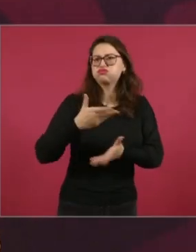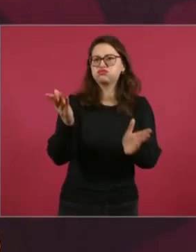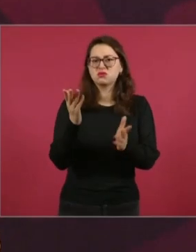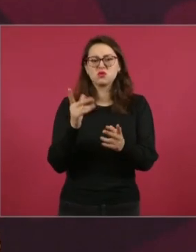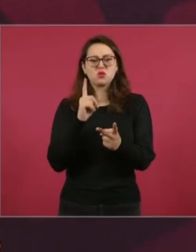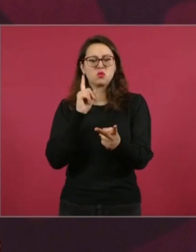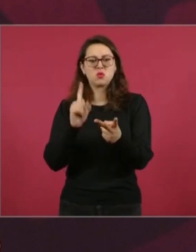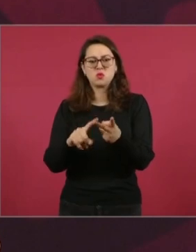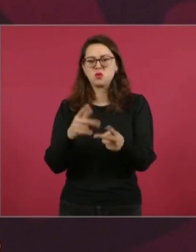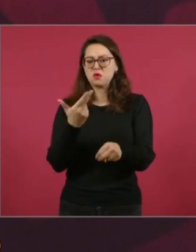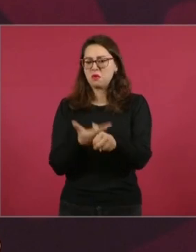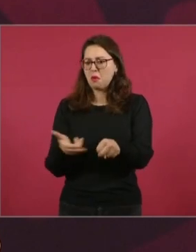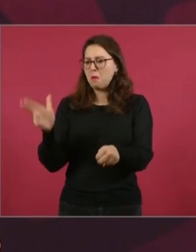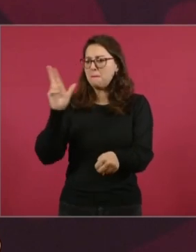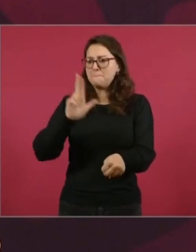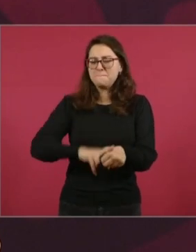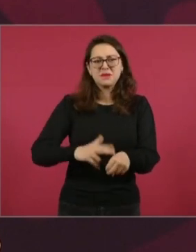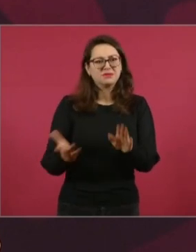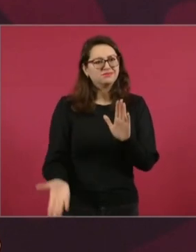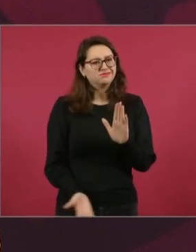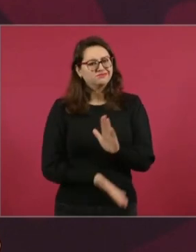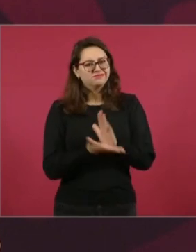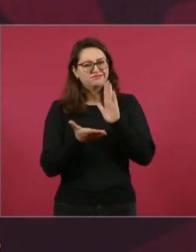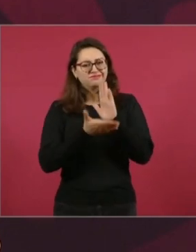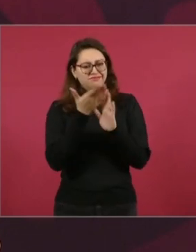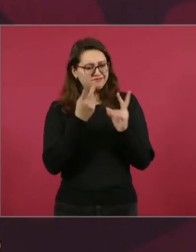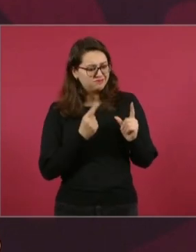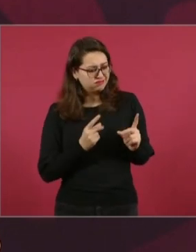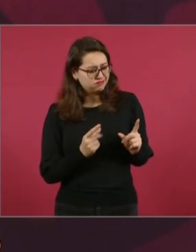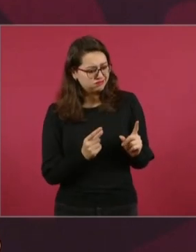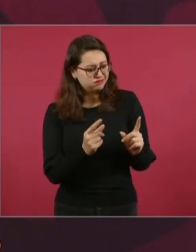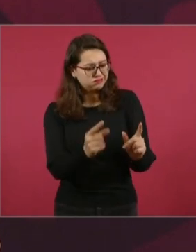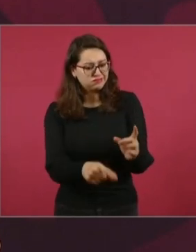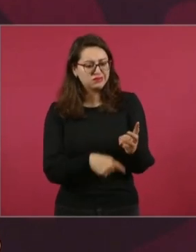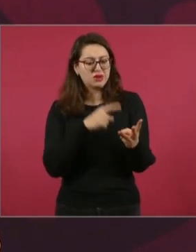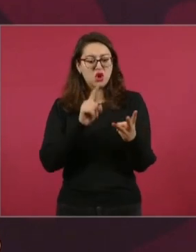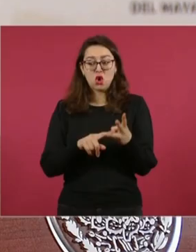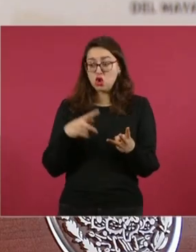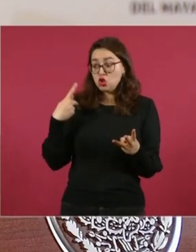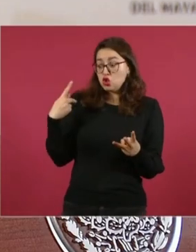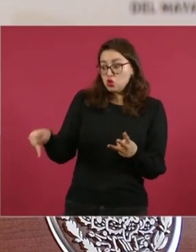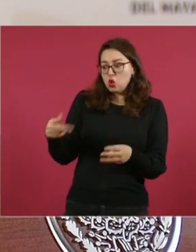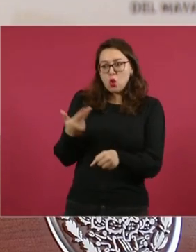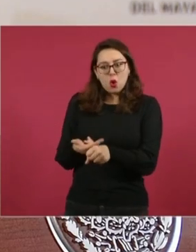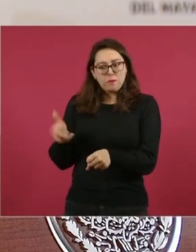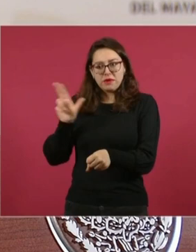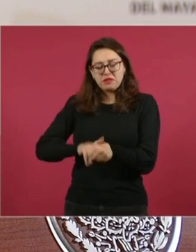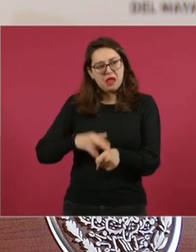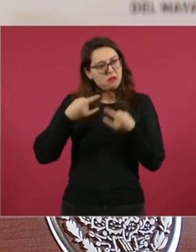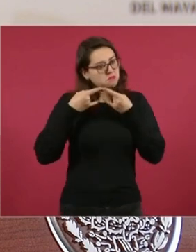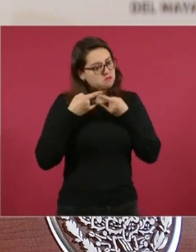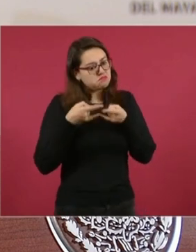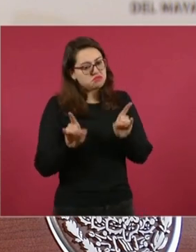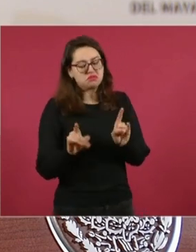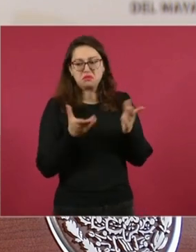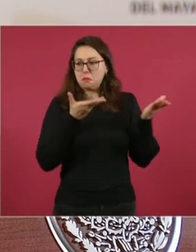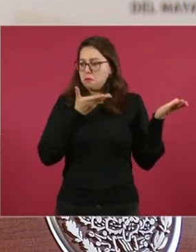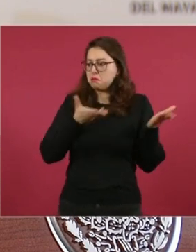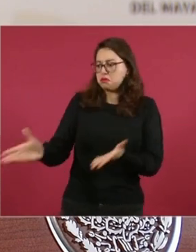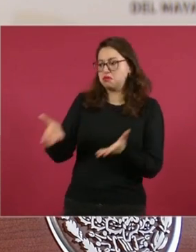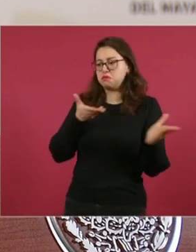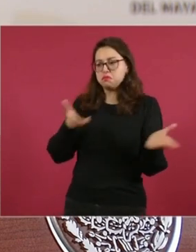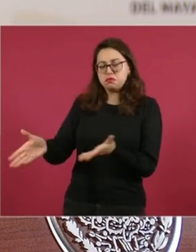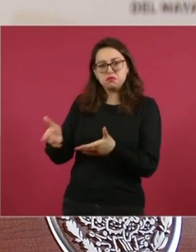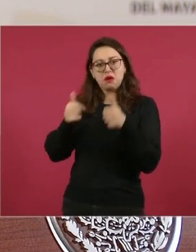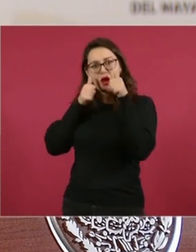hospitales, en equipo de hospitales, en personal médico,